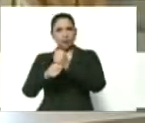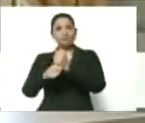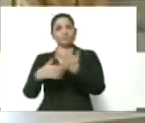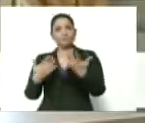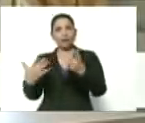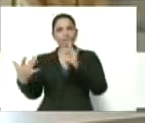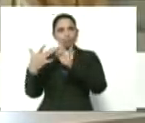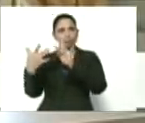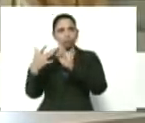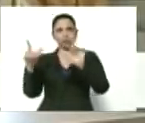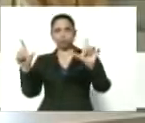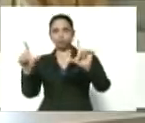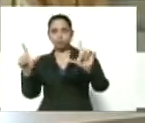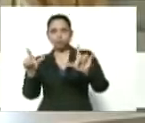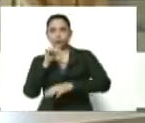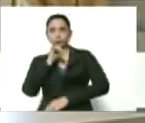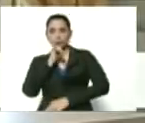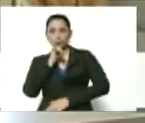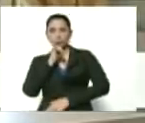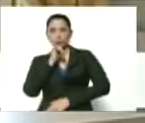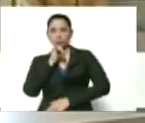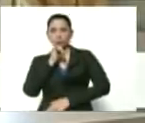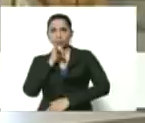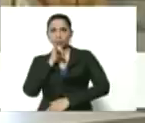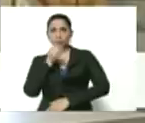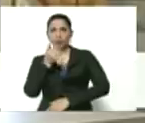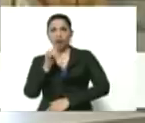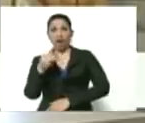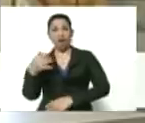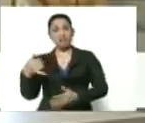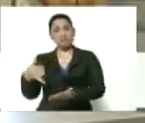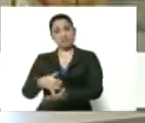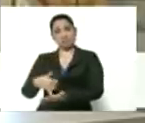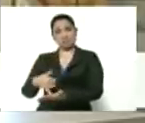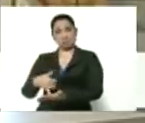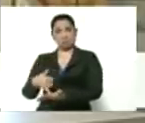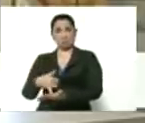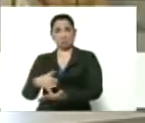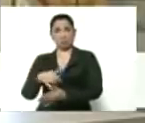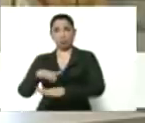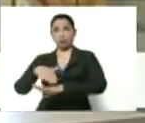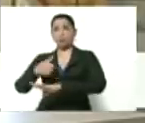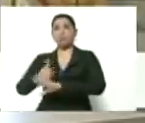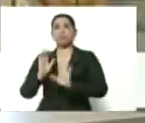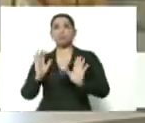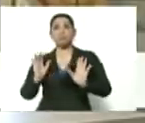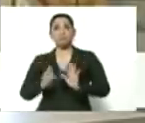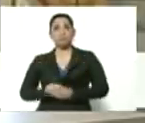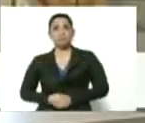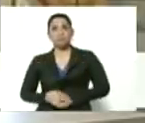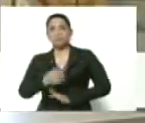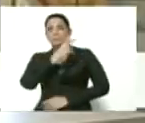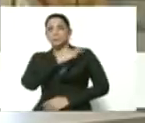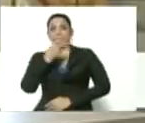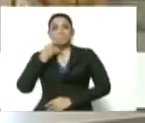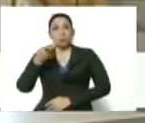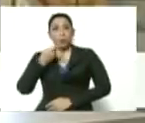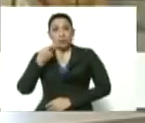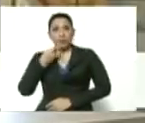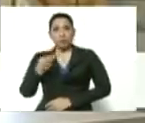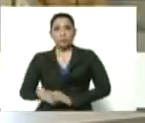televisión, los noticieros, que había un relajamiento por parte de jefes políticos